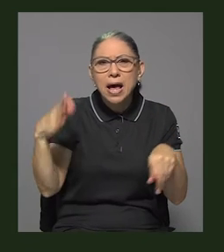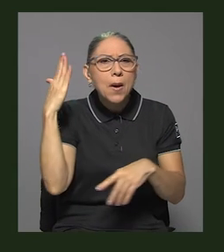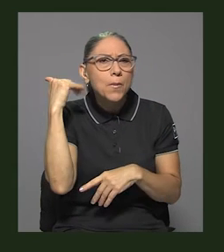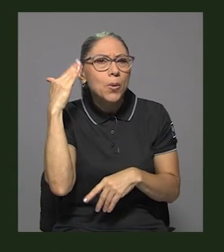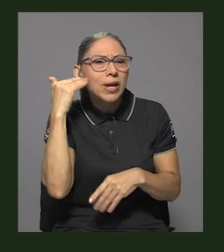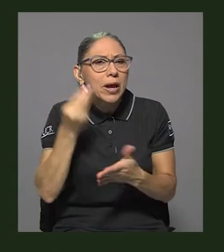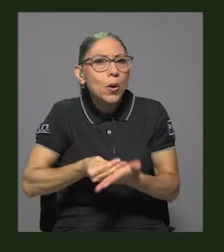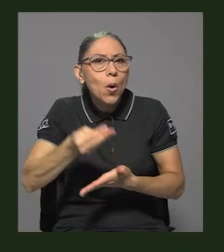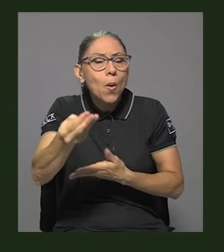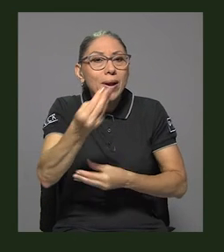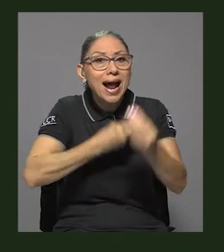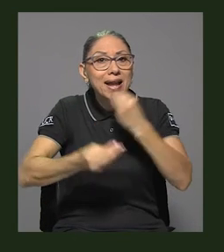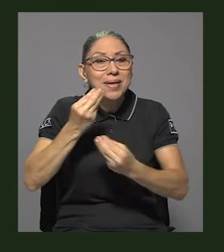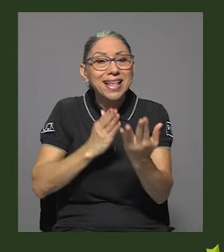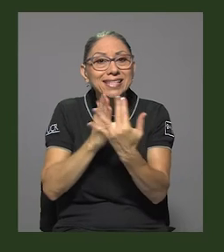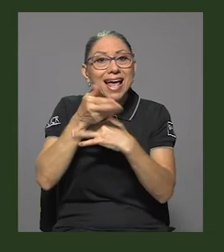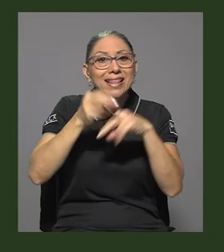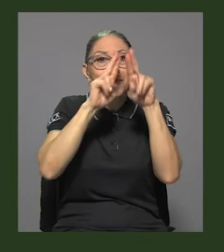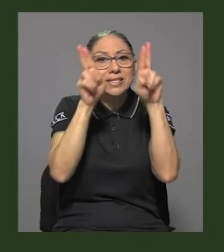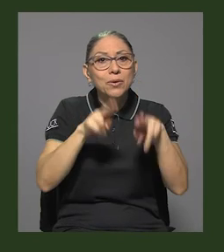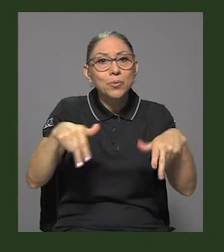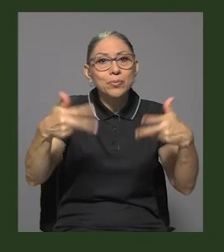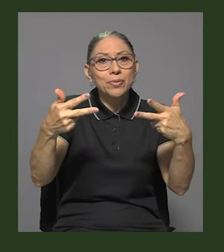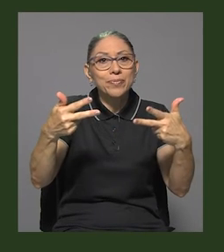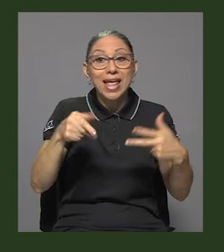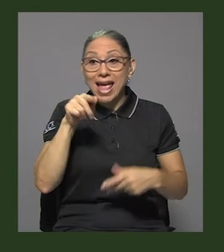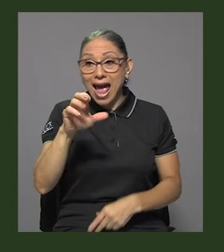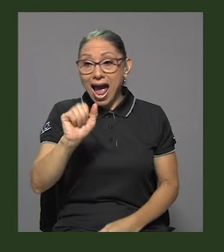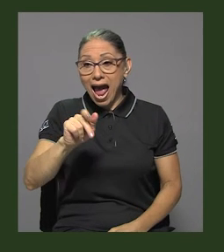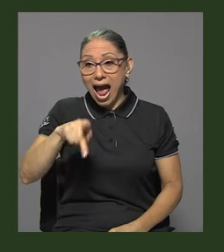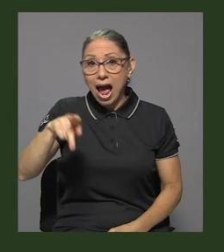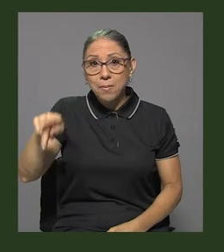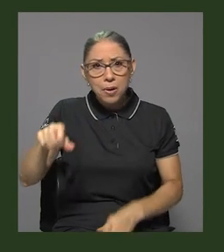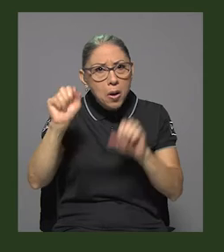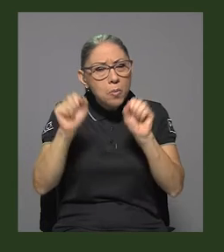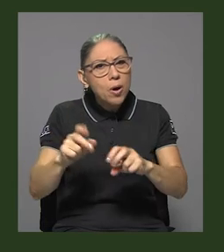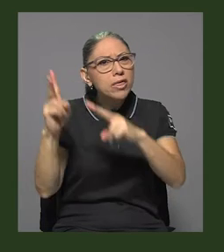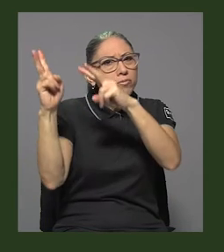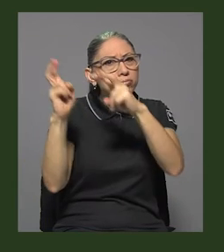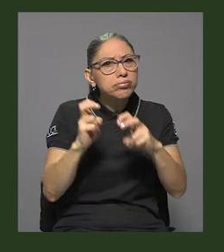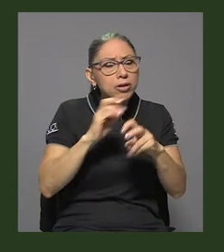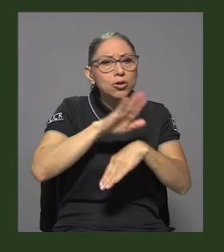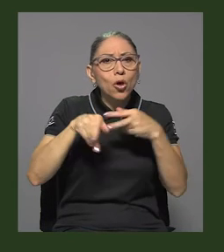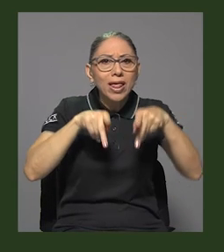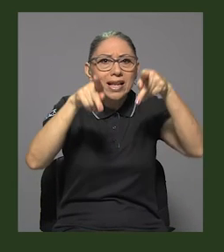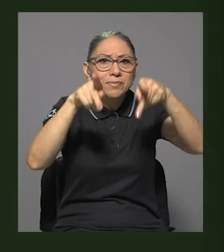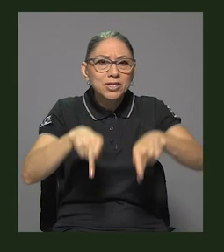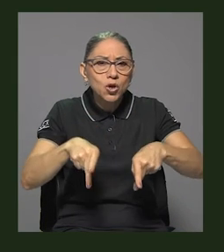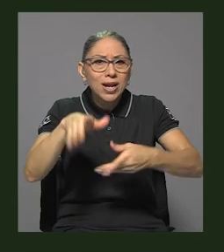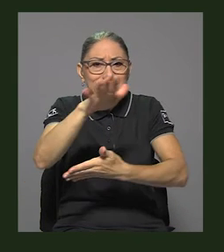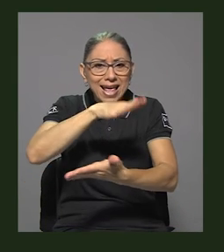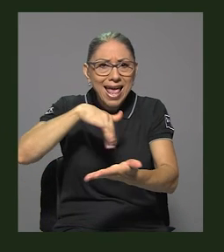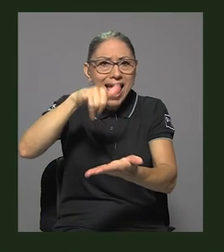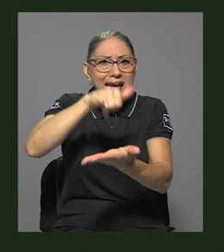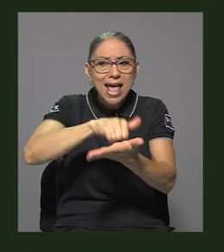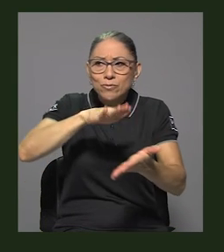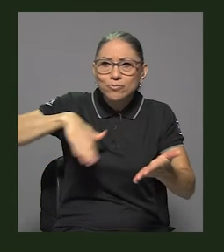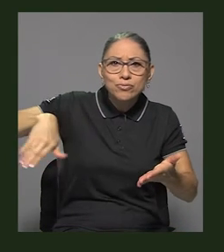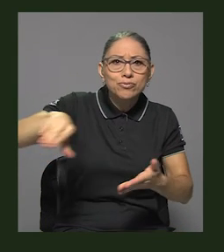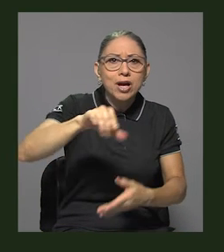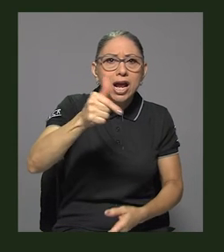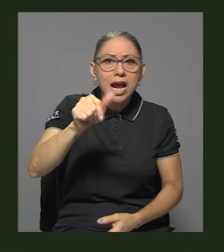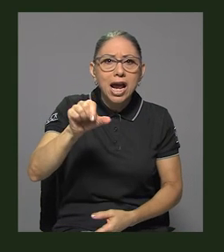por medios virtuales. La aplicación está disponible para todas las personas del gran área metropolitana que deseen